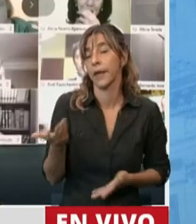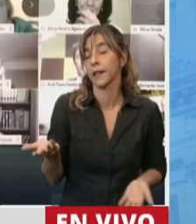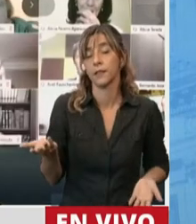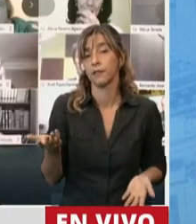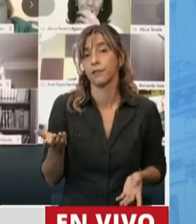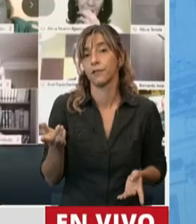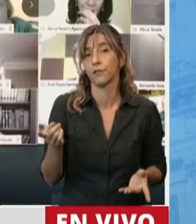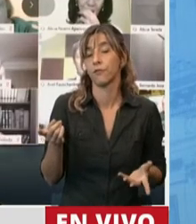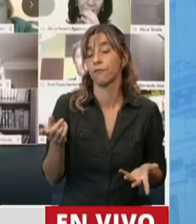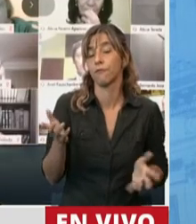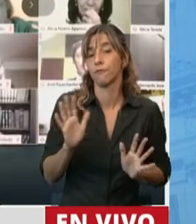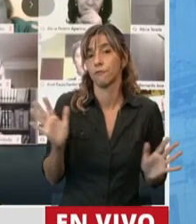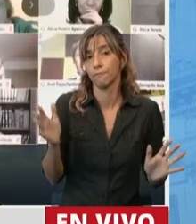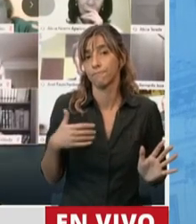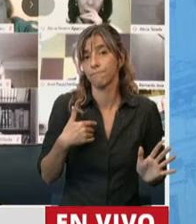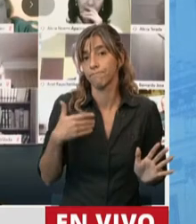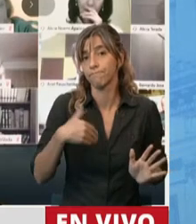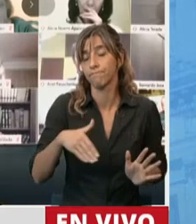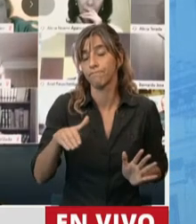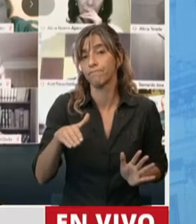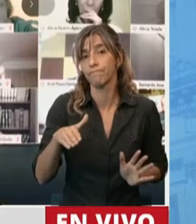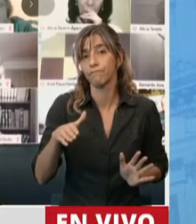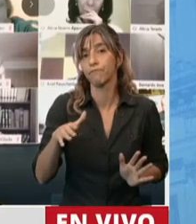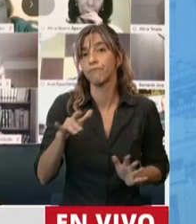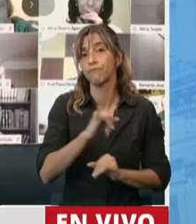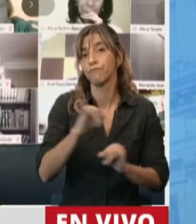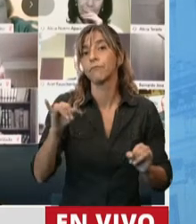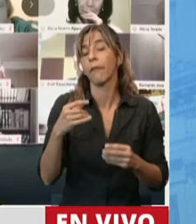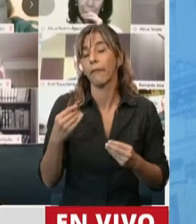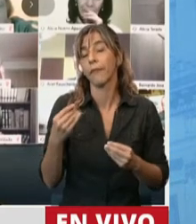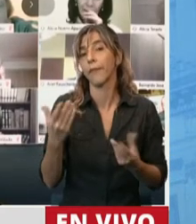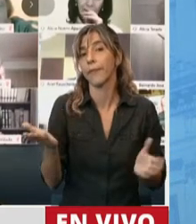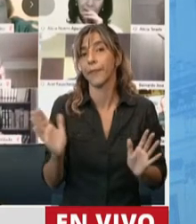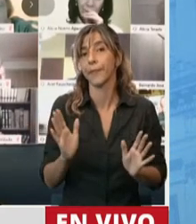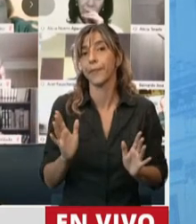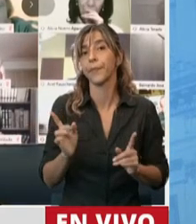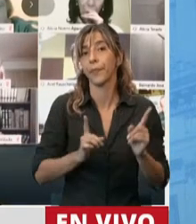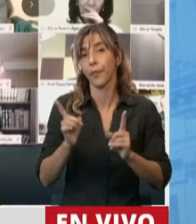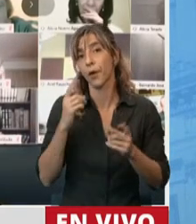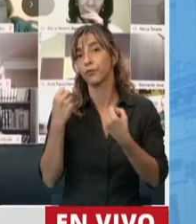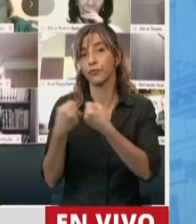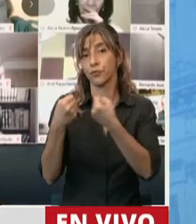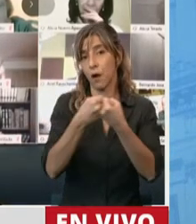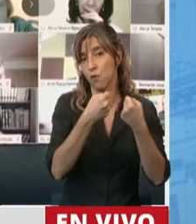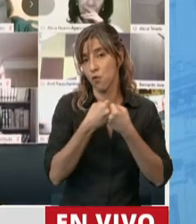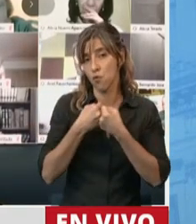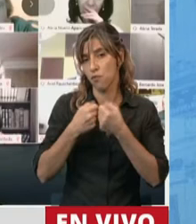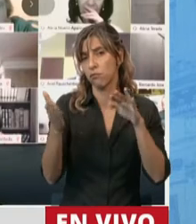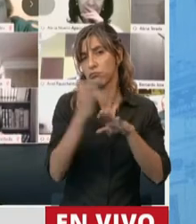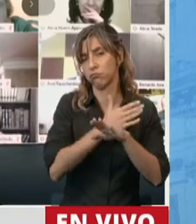comenzar diciendo que los consensos, los acuerdos,